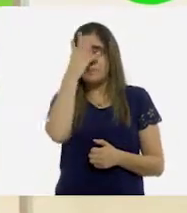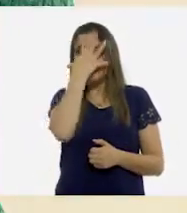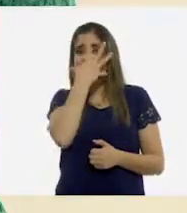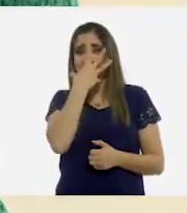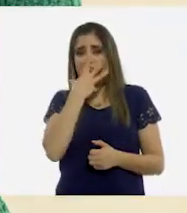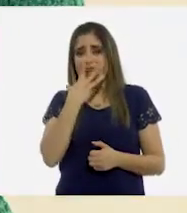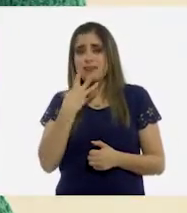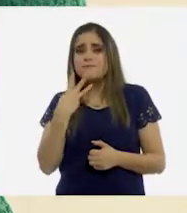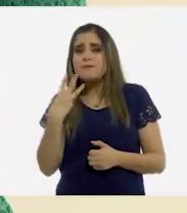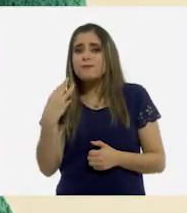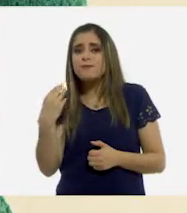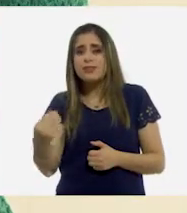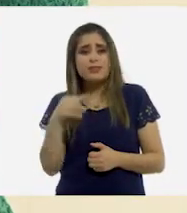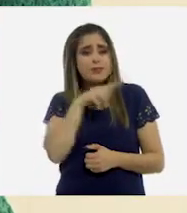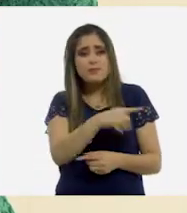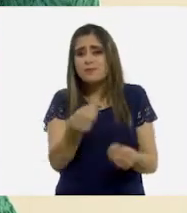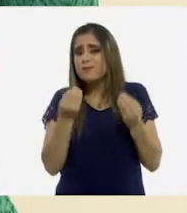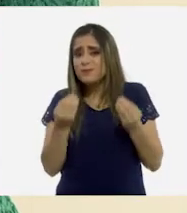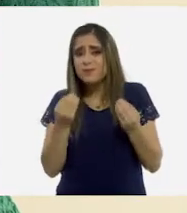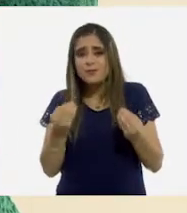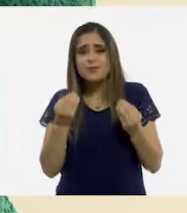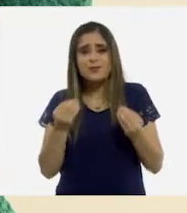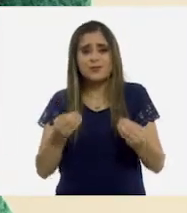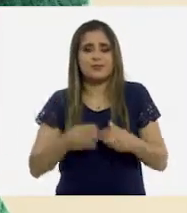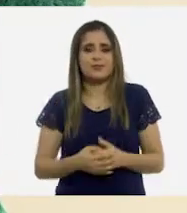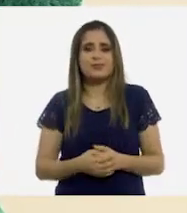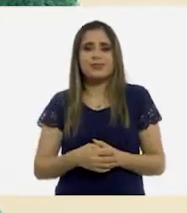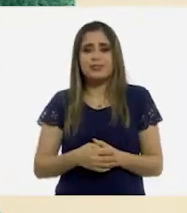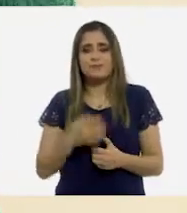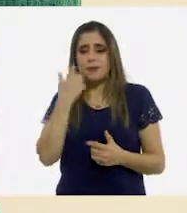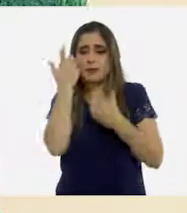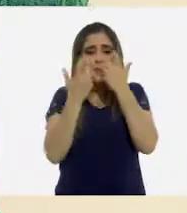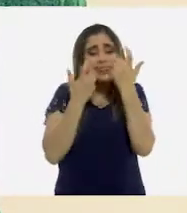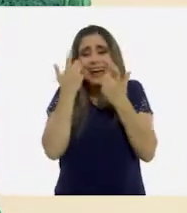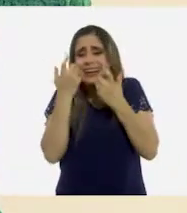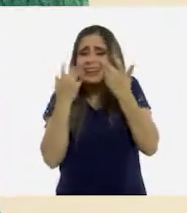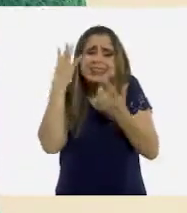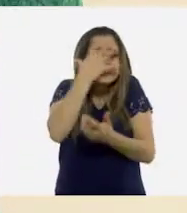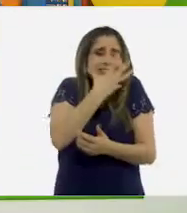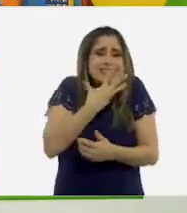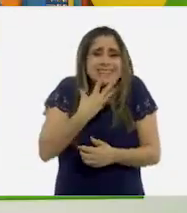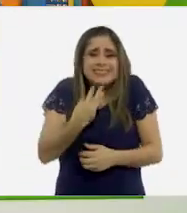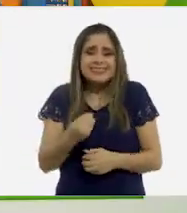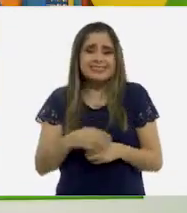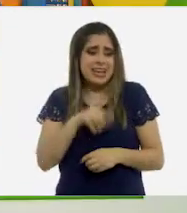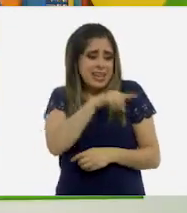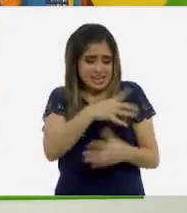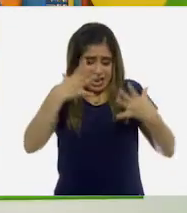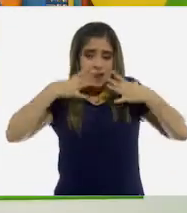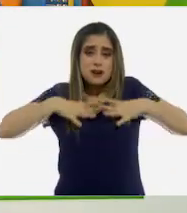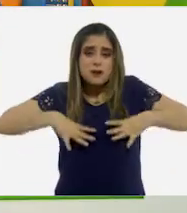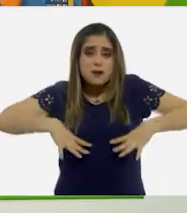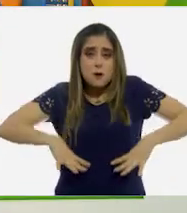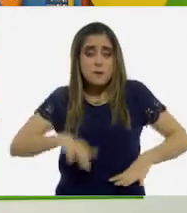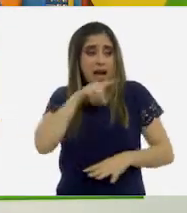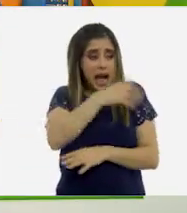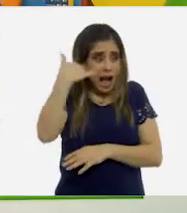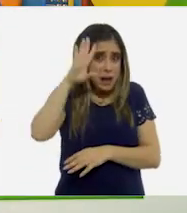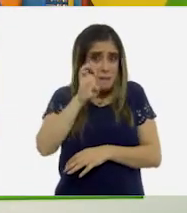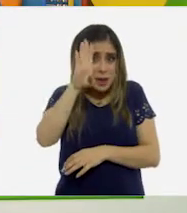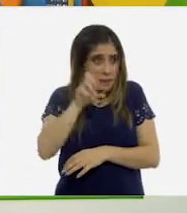¡Qué bonito está! ¡Qué tierno! ¿Es una ropa de cuando tú eras bebé?